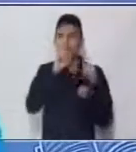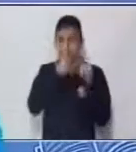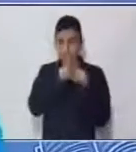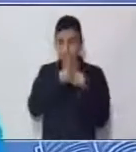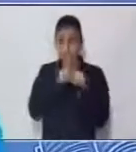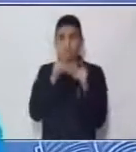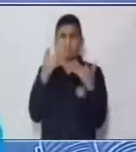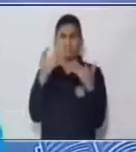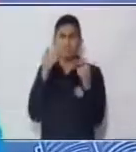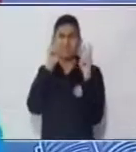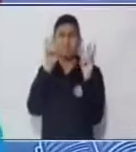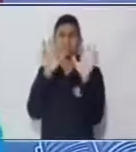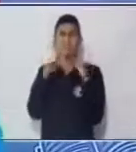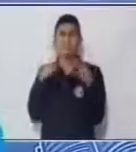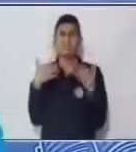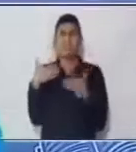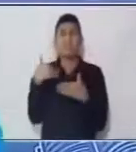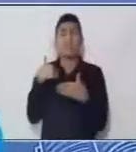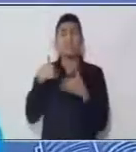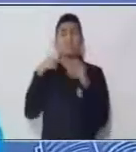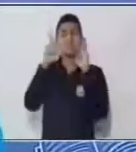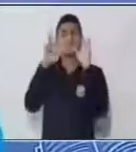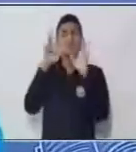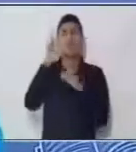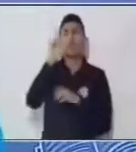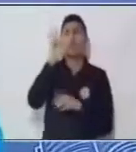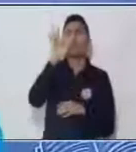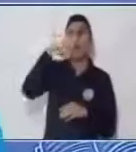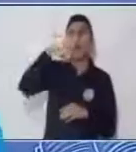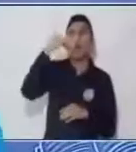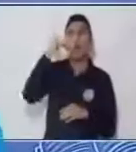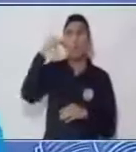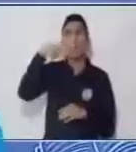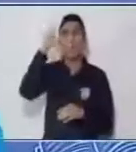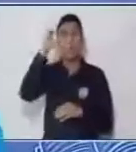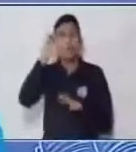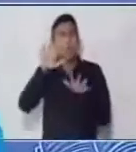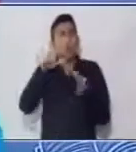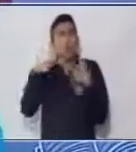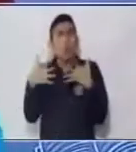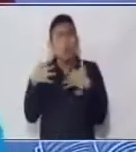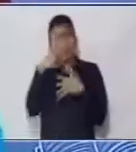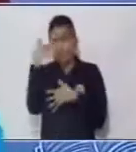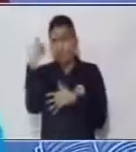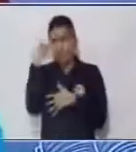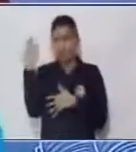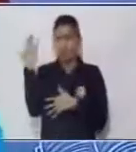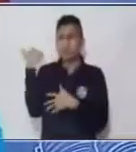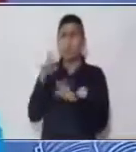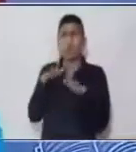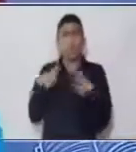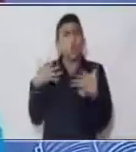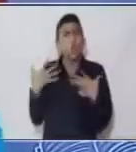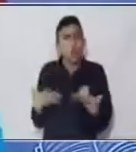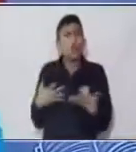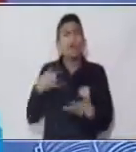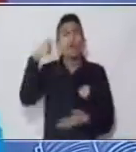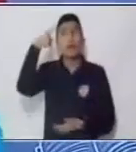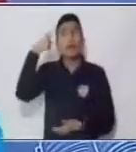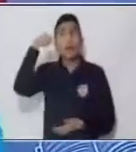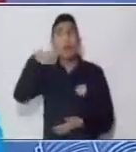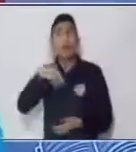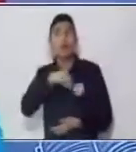tenemos el dominó. El dominó lo trabajamos en la clase anterior y hoy quiero